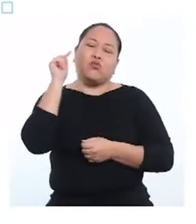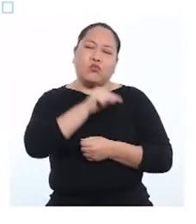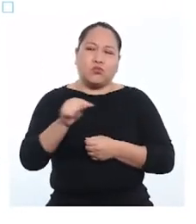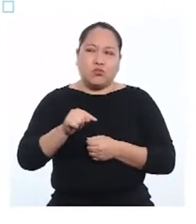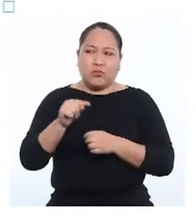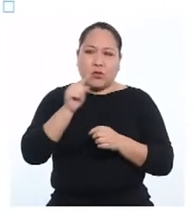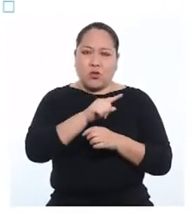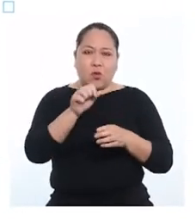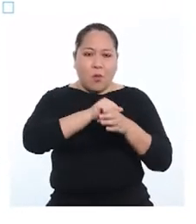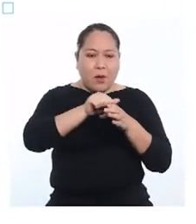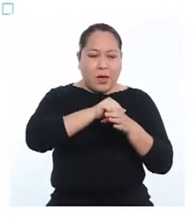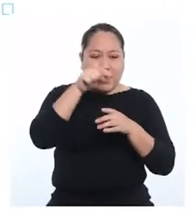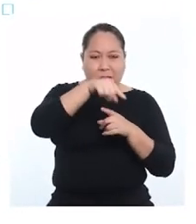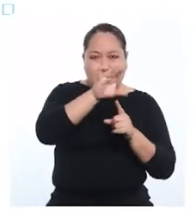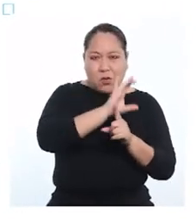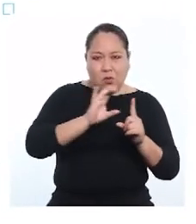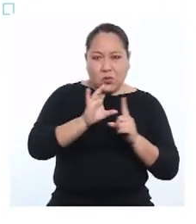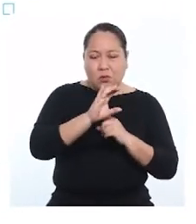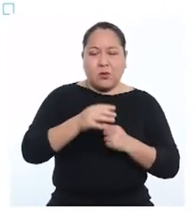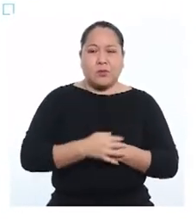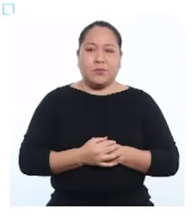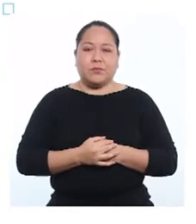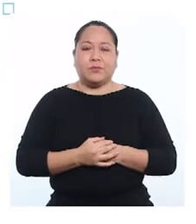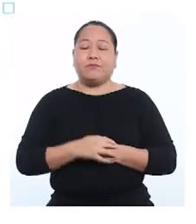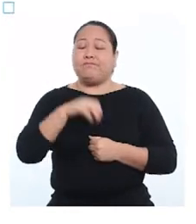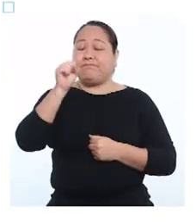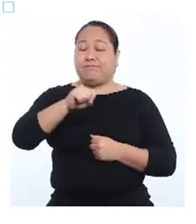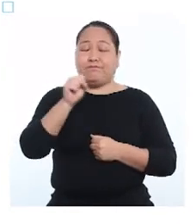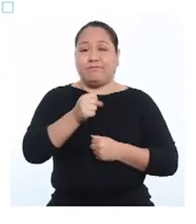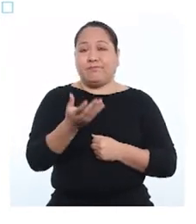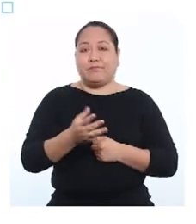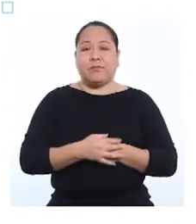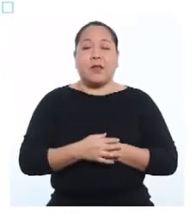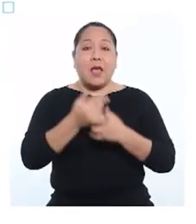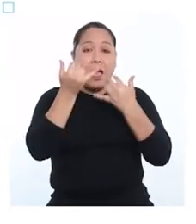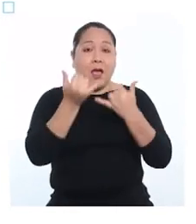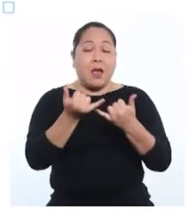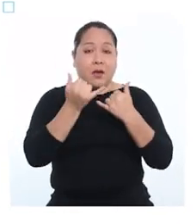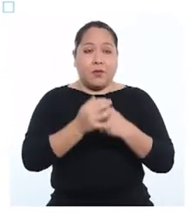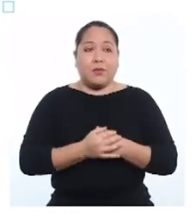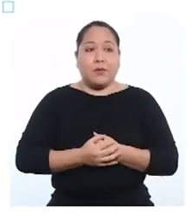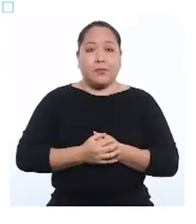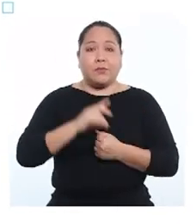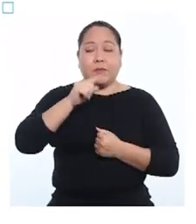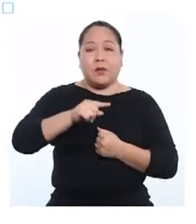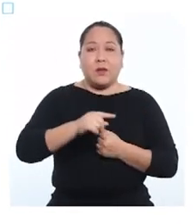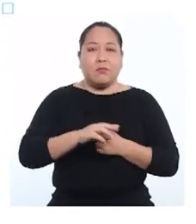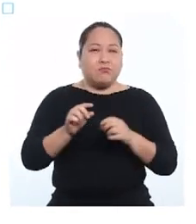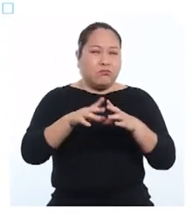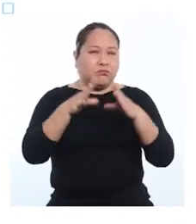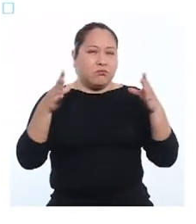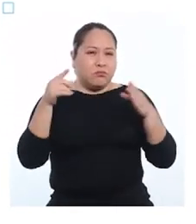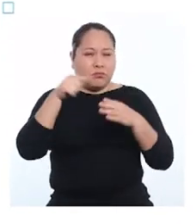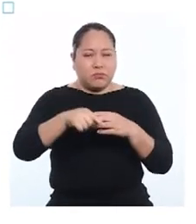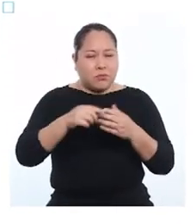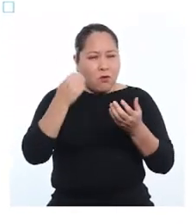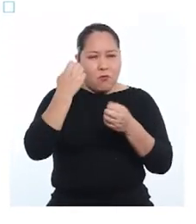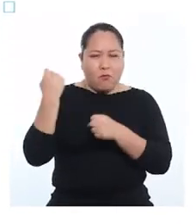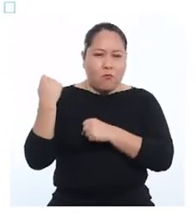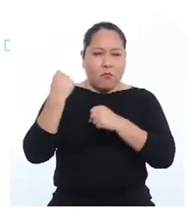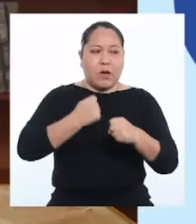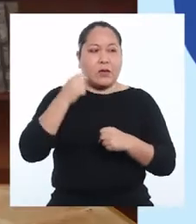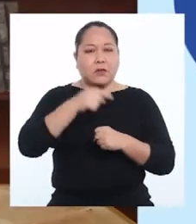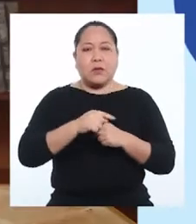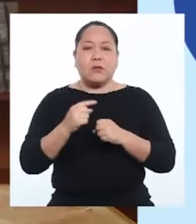ajenos a las prácticas culturales? Sí. Actualmente, la magnitud e intensidad